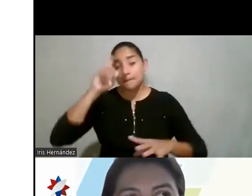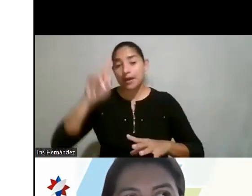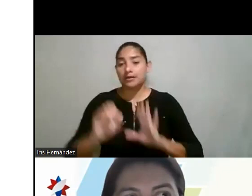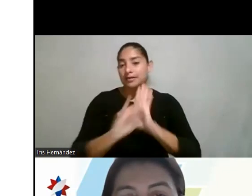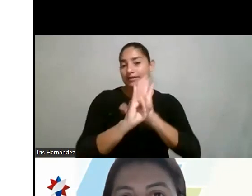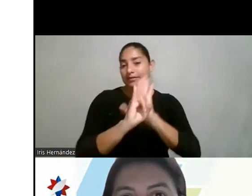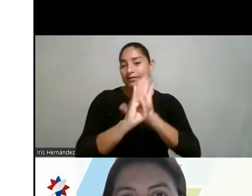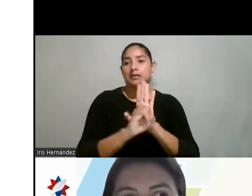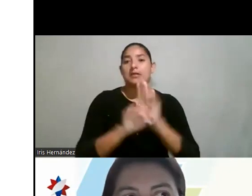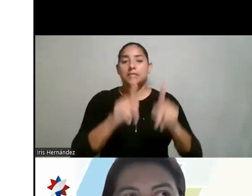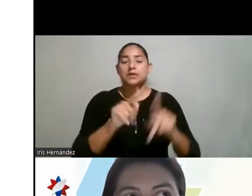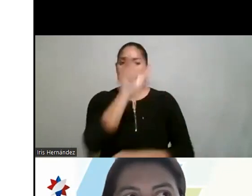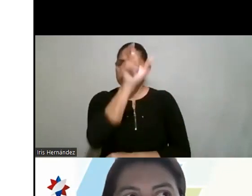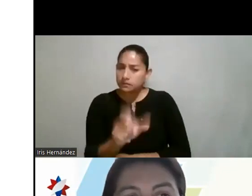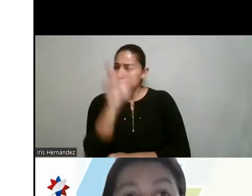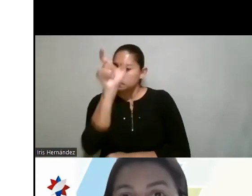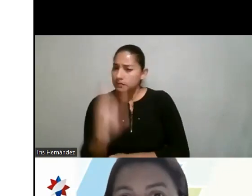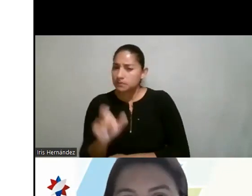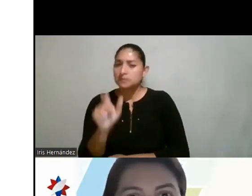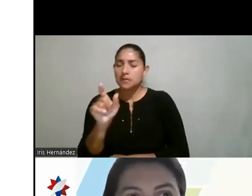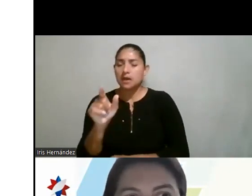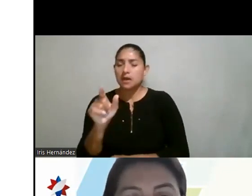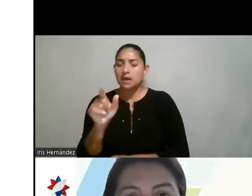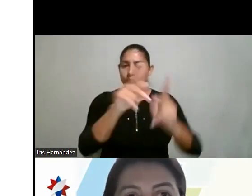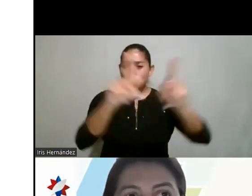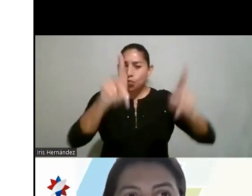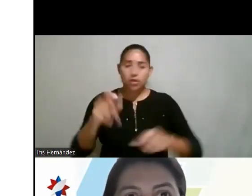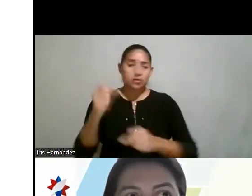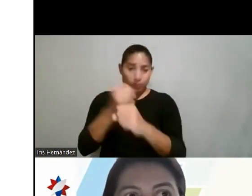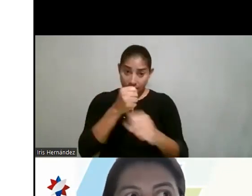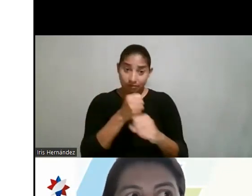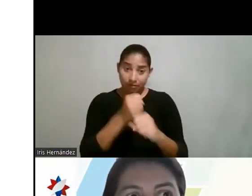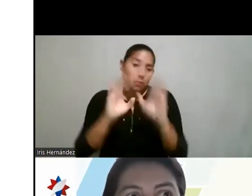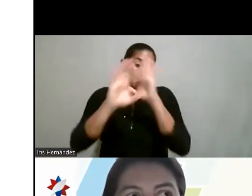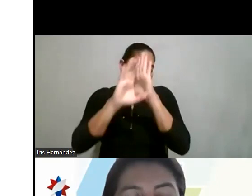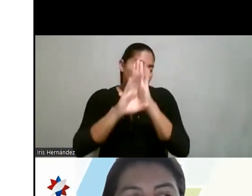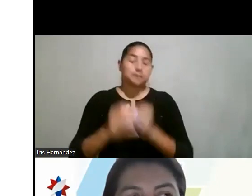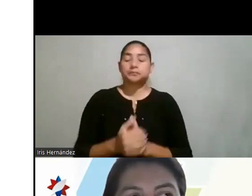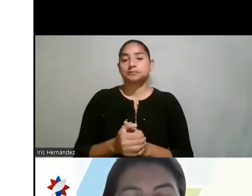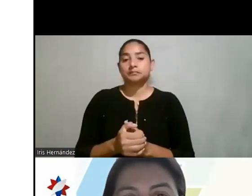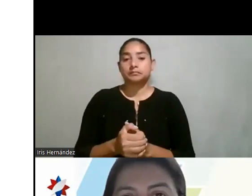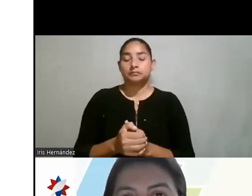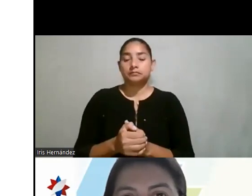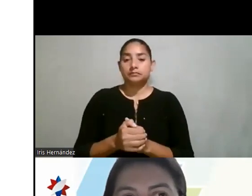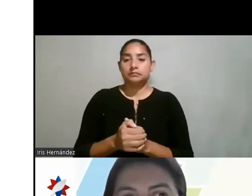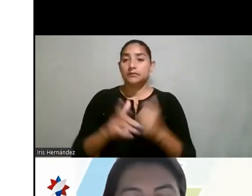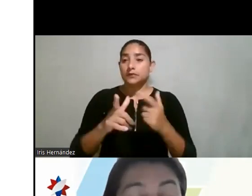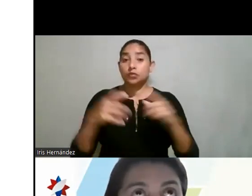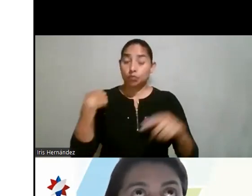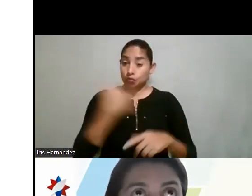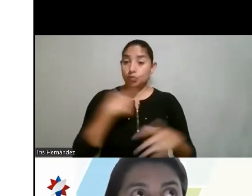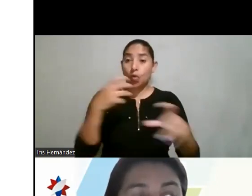candidatas para un empleo, por poner un ejemplo. Entonces, y lo hacemos,